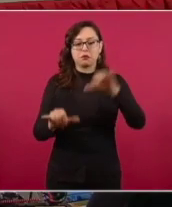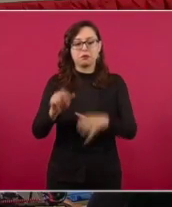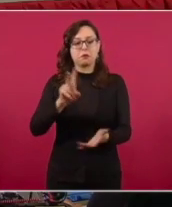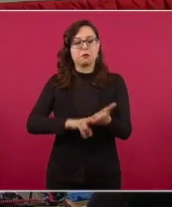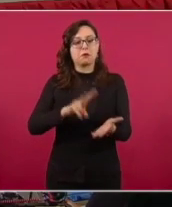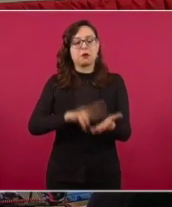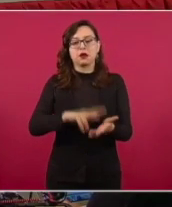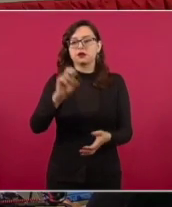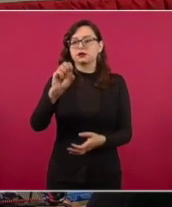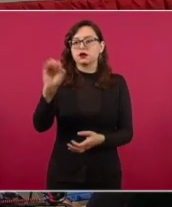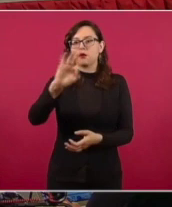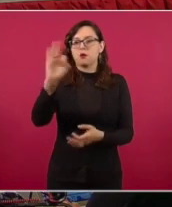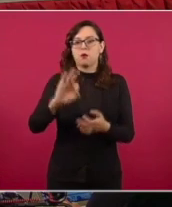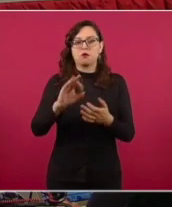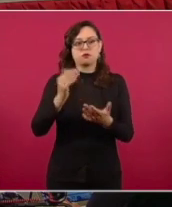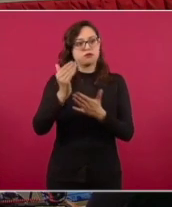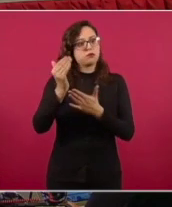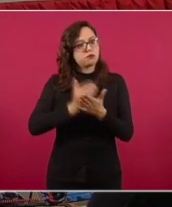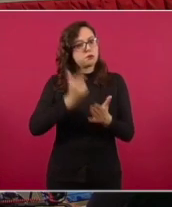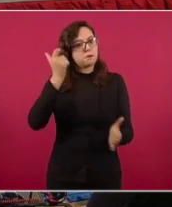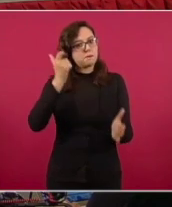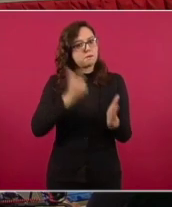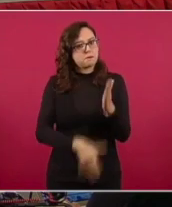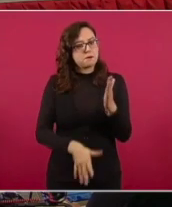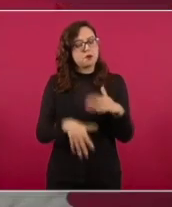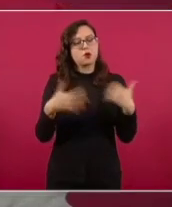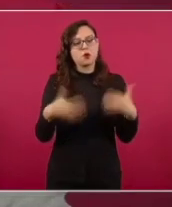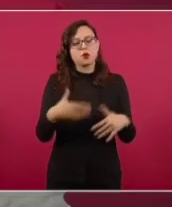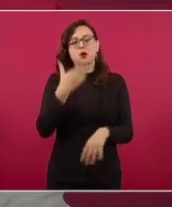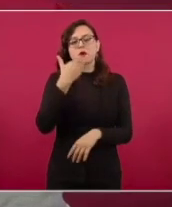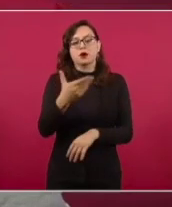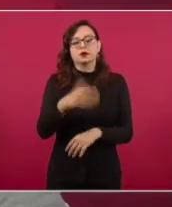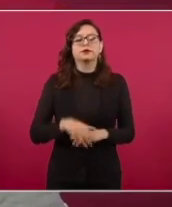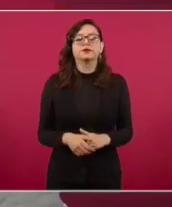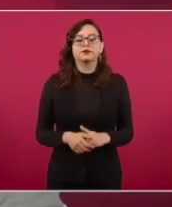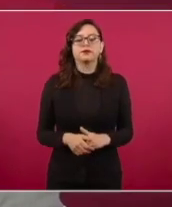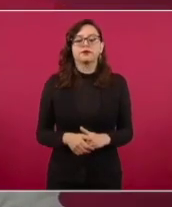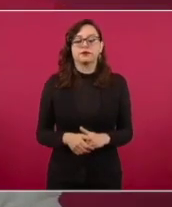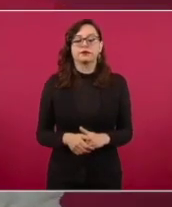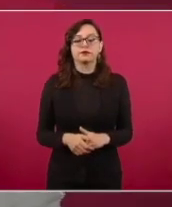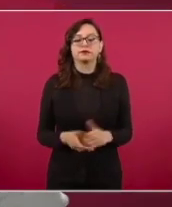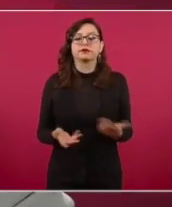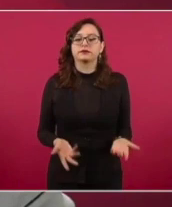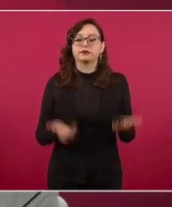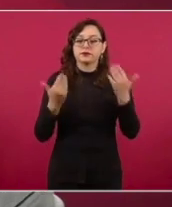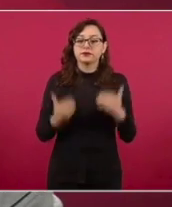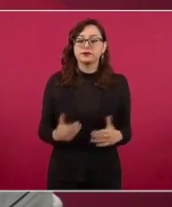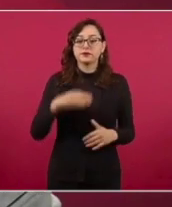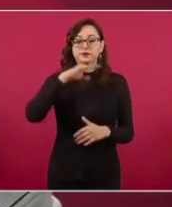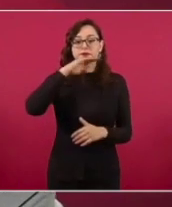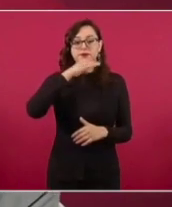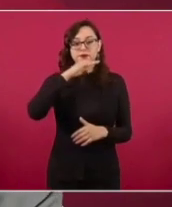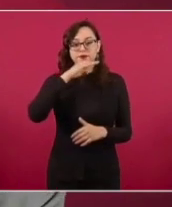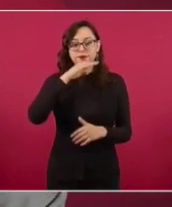Con esto anticipamos un incremento en los rendimientos de granos básicos, fundamentalmente en el caso del maíz, al cierre